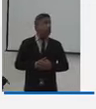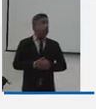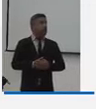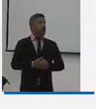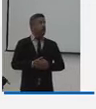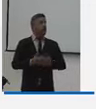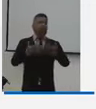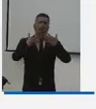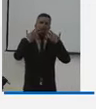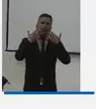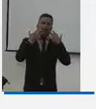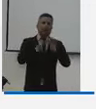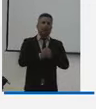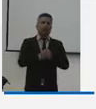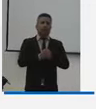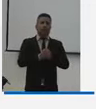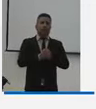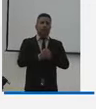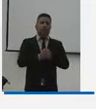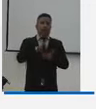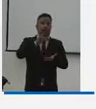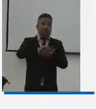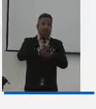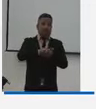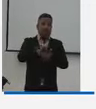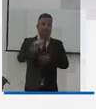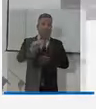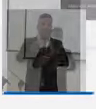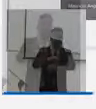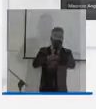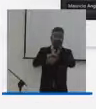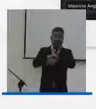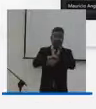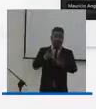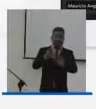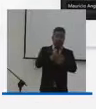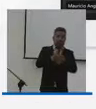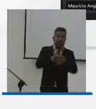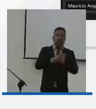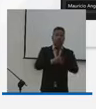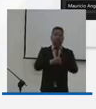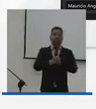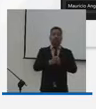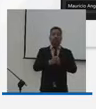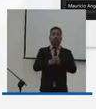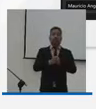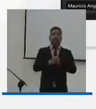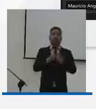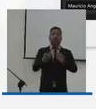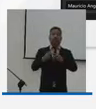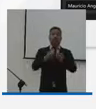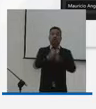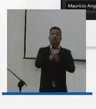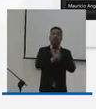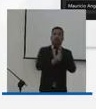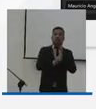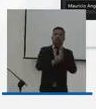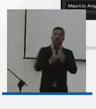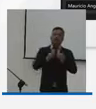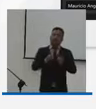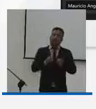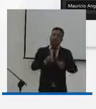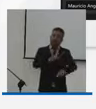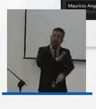muy amable Jorge Mario así como lo plantea la doctora Lina en lo que tiene que ver con los programas también hay que